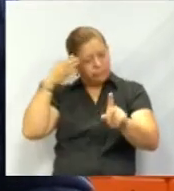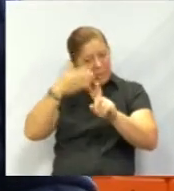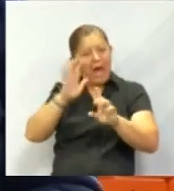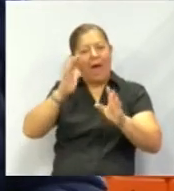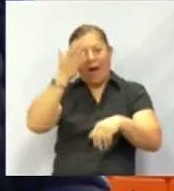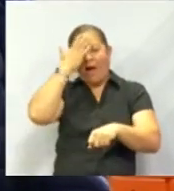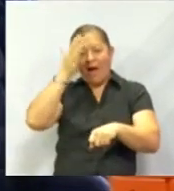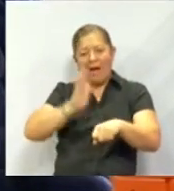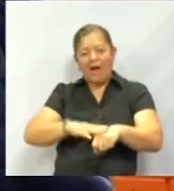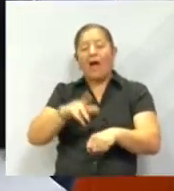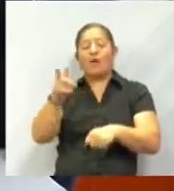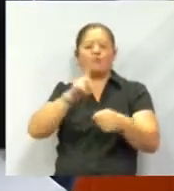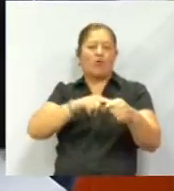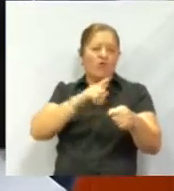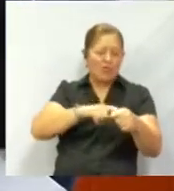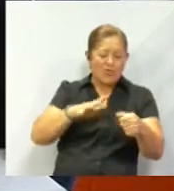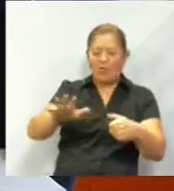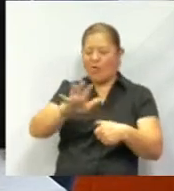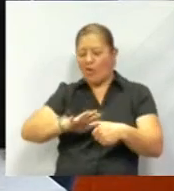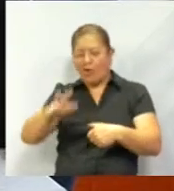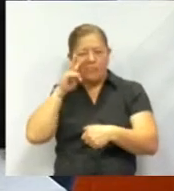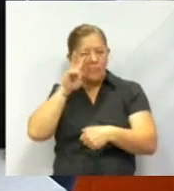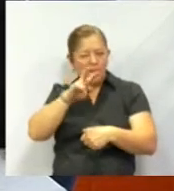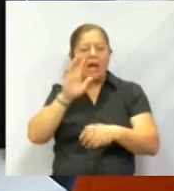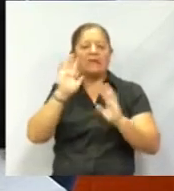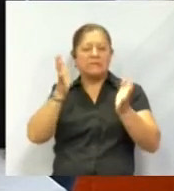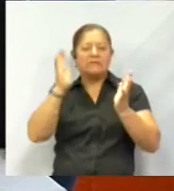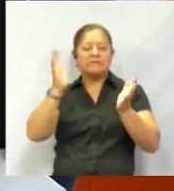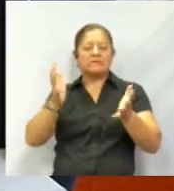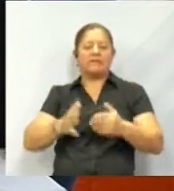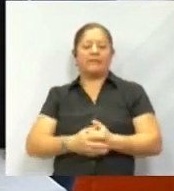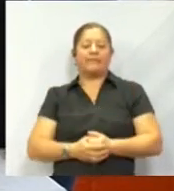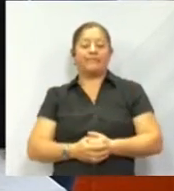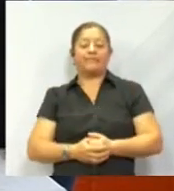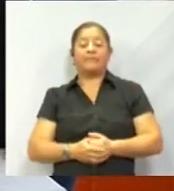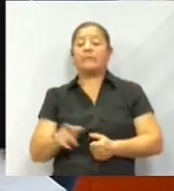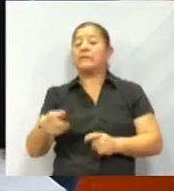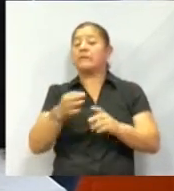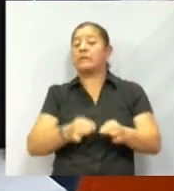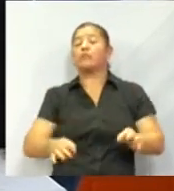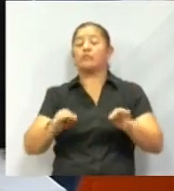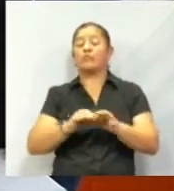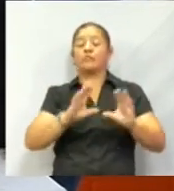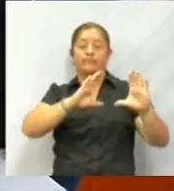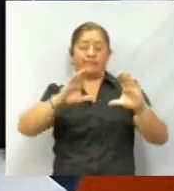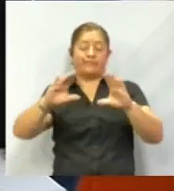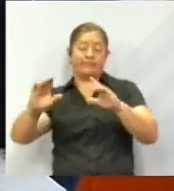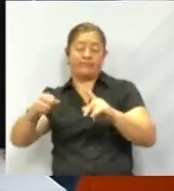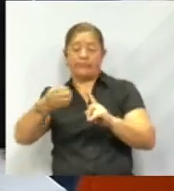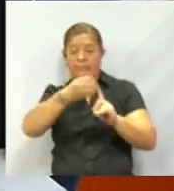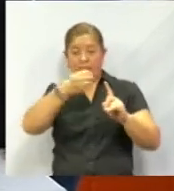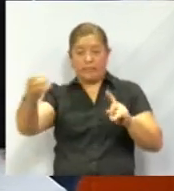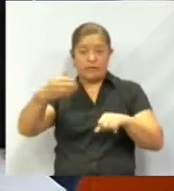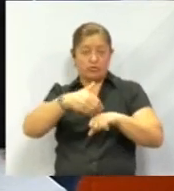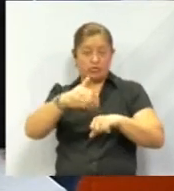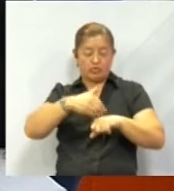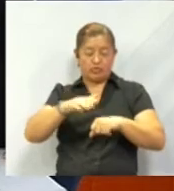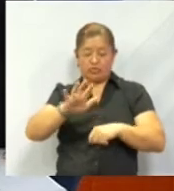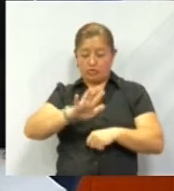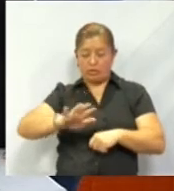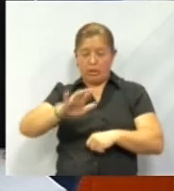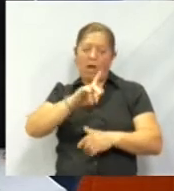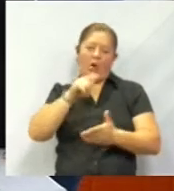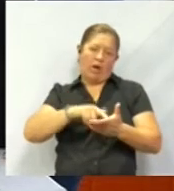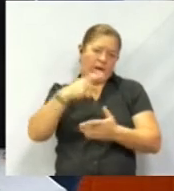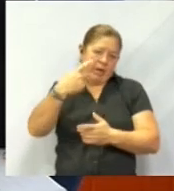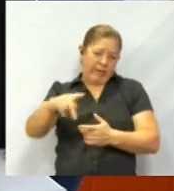color y número. Es importante enseñar la correcta ubicación de los números en el espacio, en el lugar que